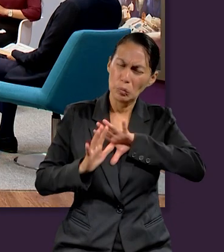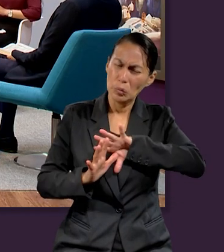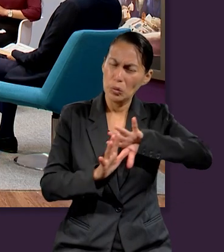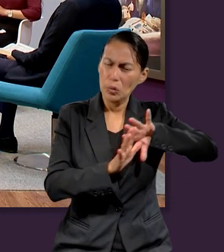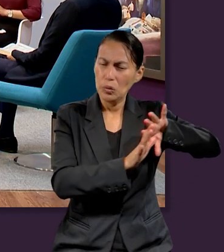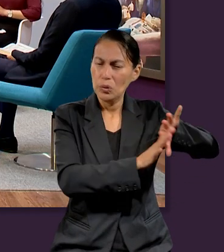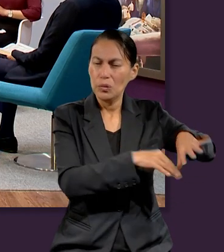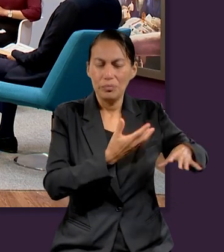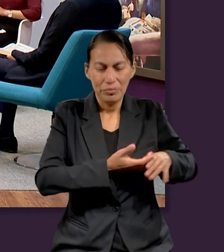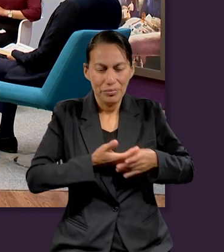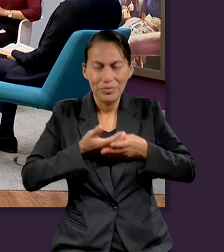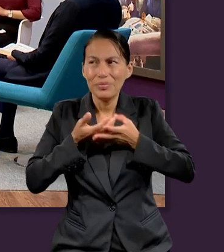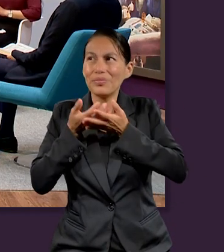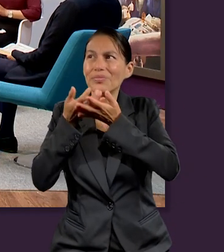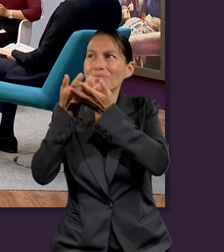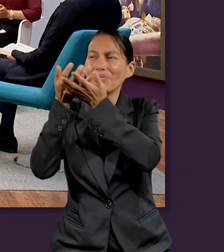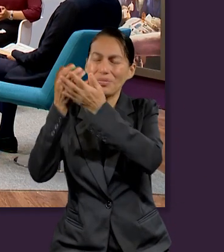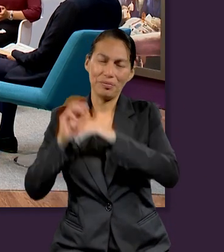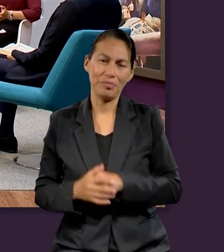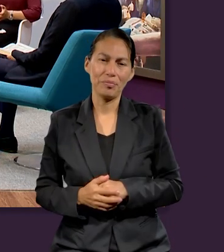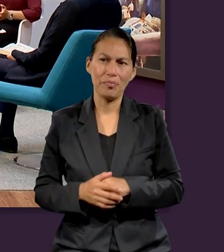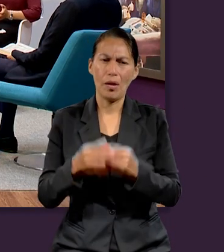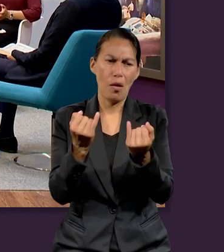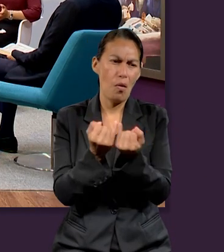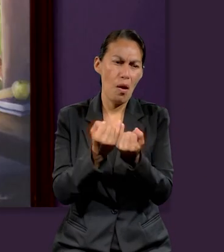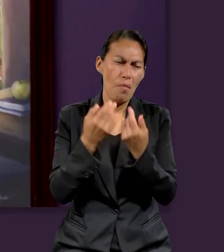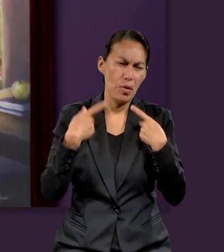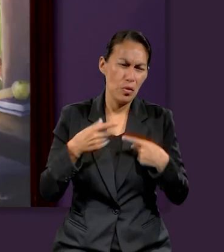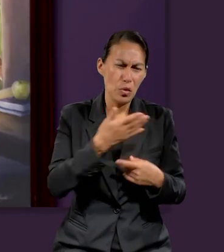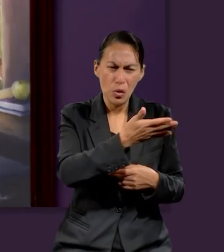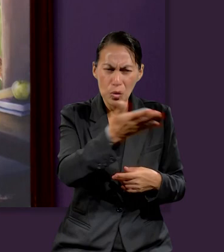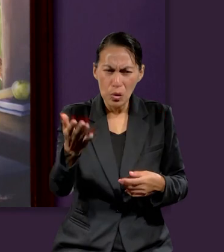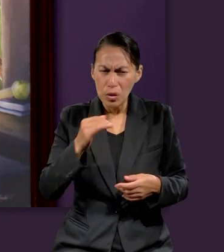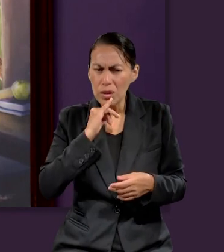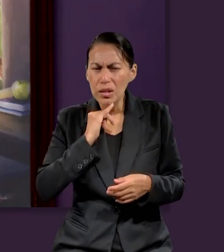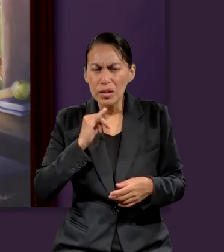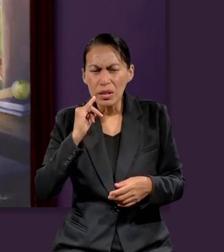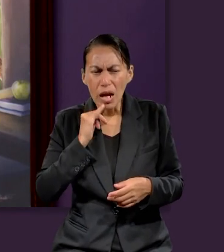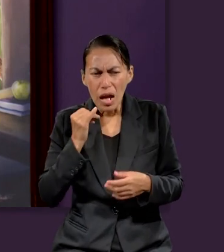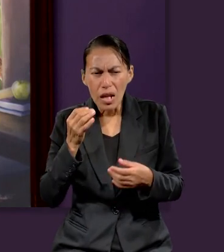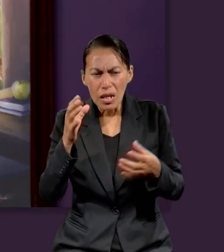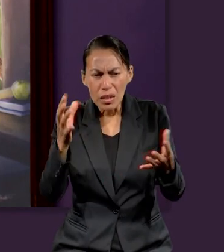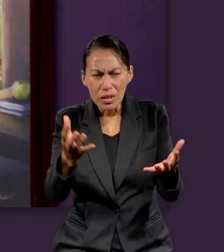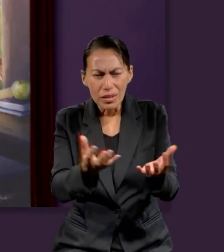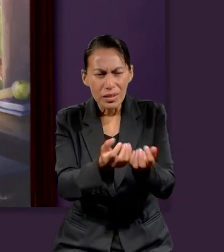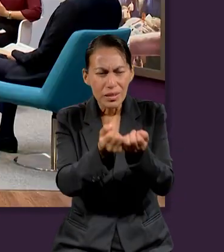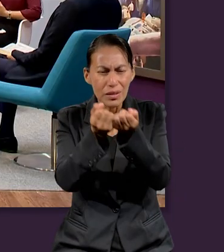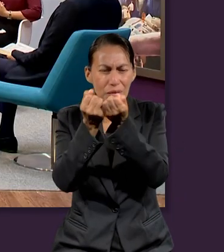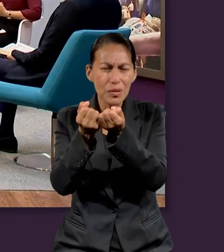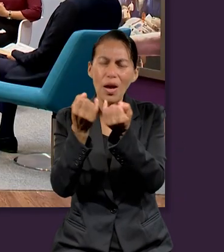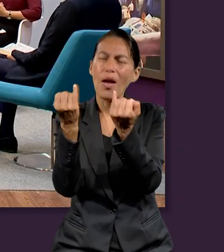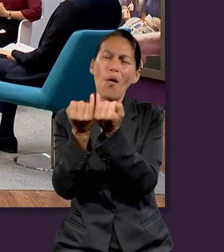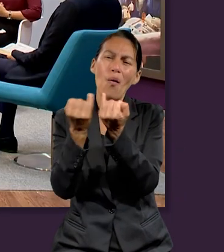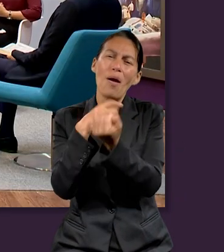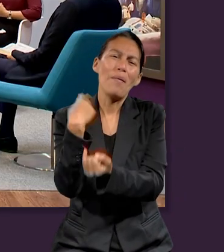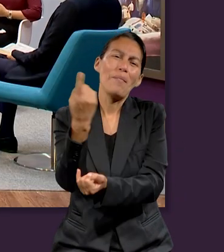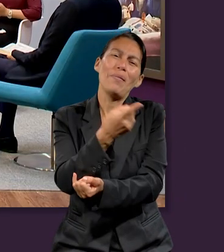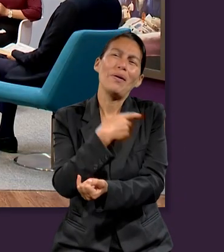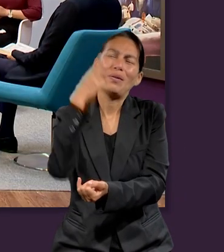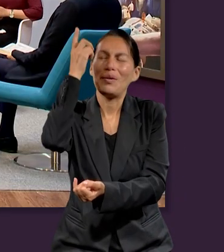Entonces, ¿cómo es que Dios, así como lo hizo con el pueblo de Israel, también para con nosotros, es un Redentor?